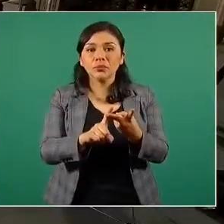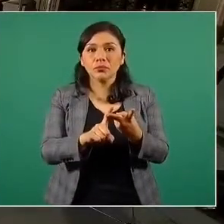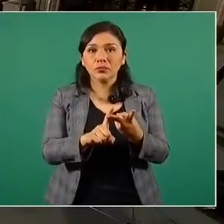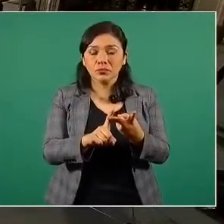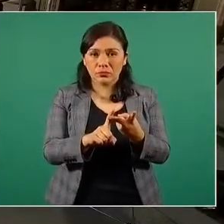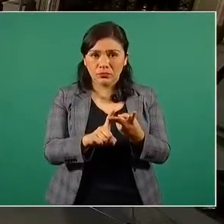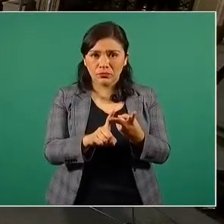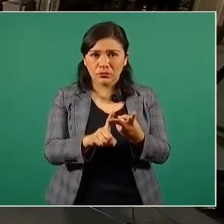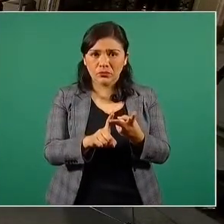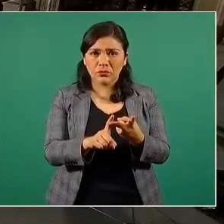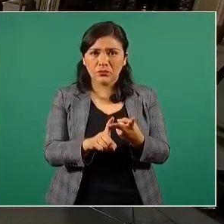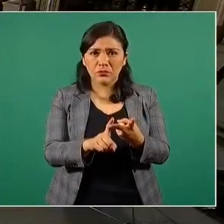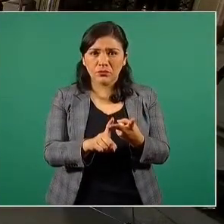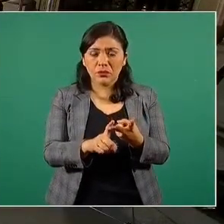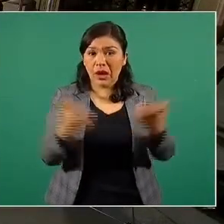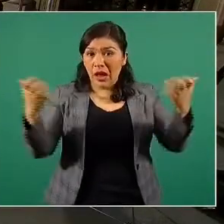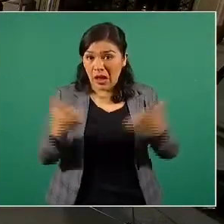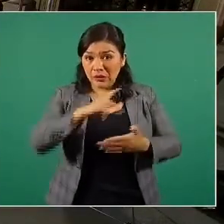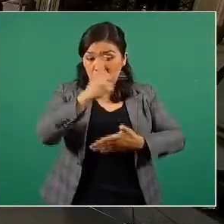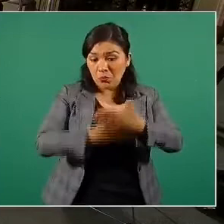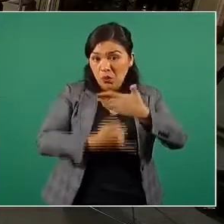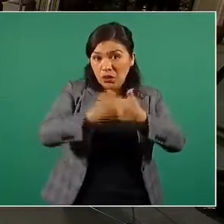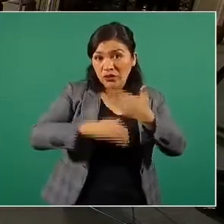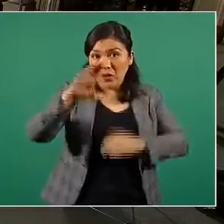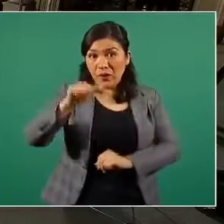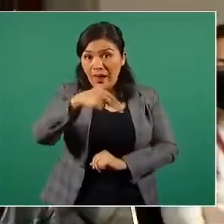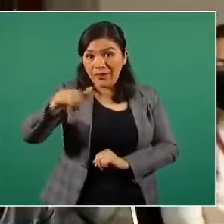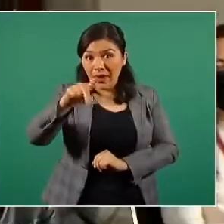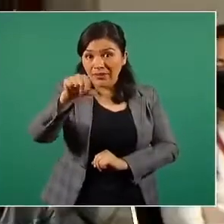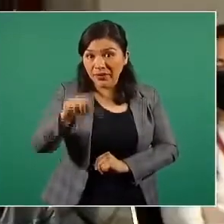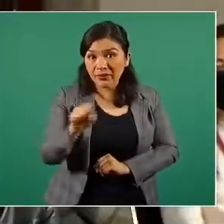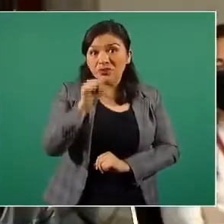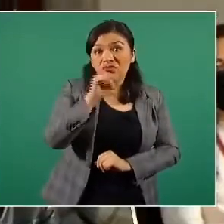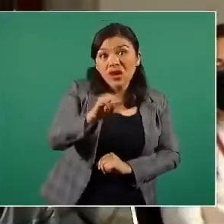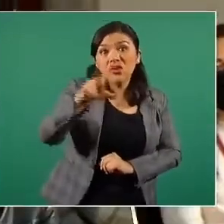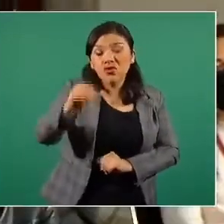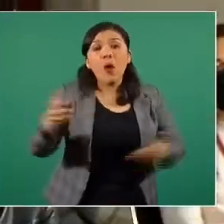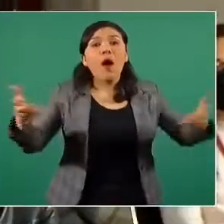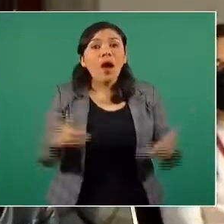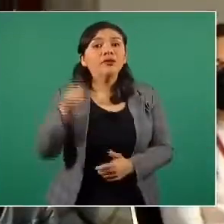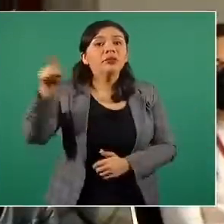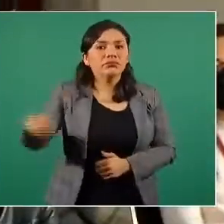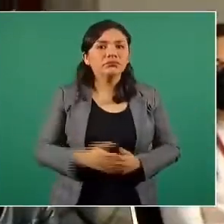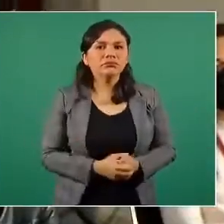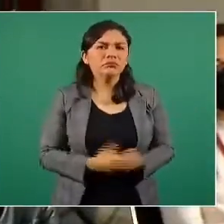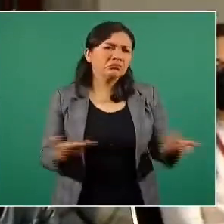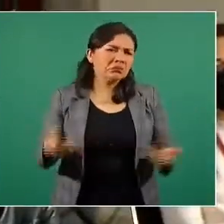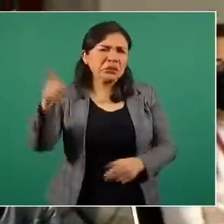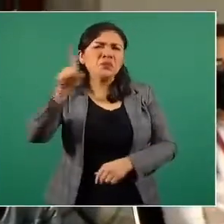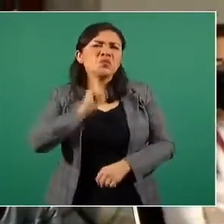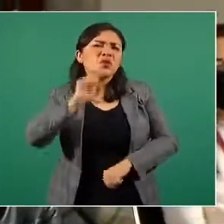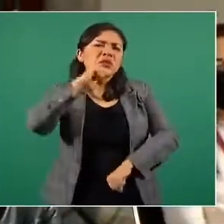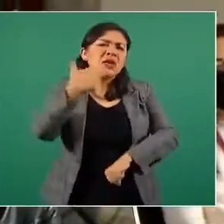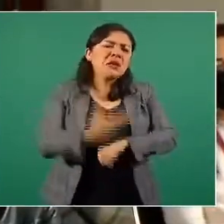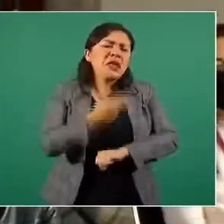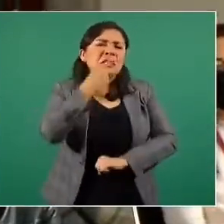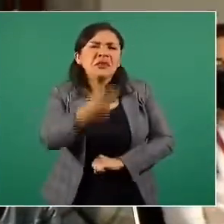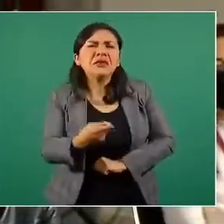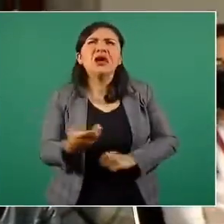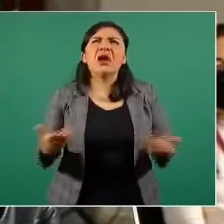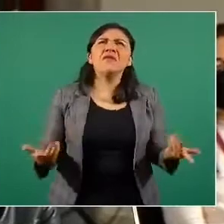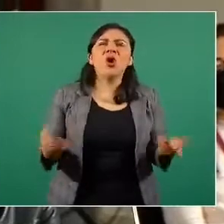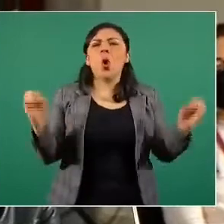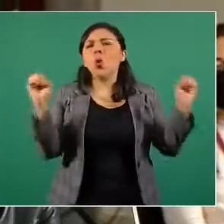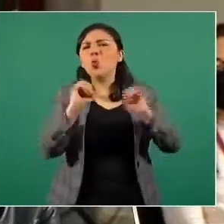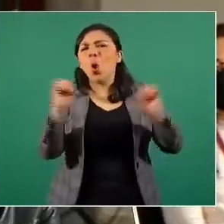¿se va a realizar ahí ese proyecto de las cañadas tan cantado? ¿Sí o no? Dirá la secretaria que aún no se ha